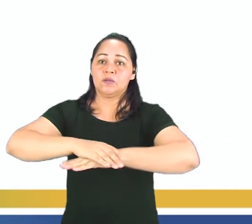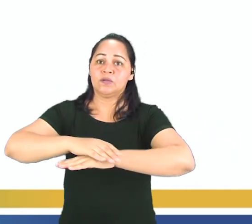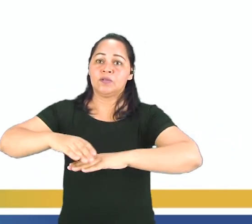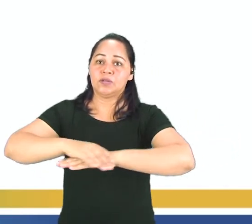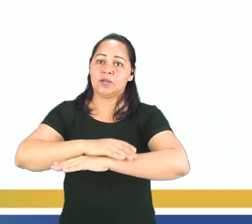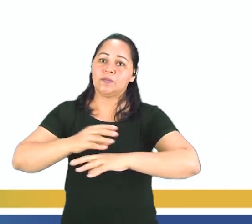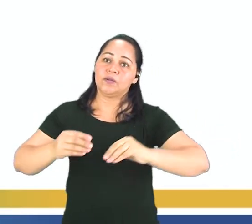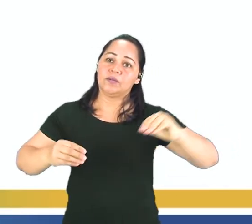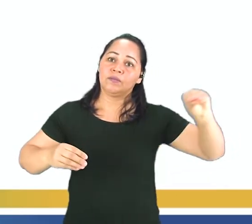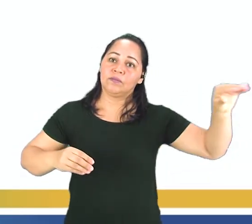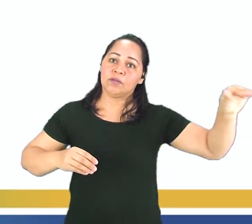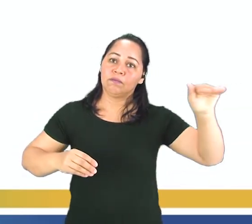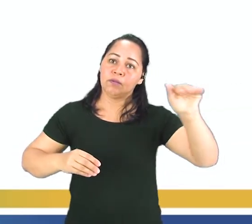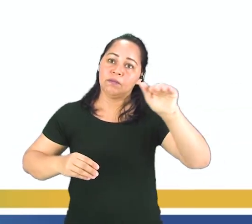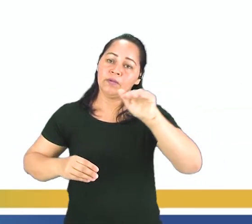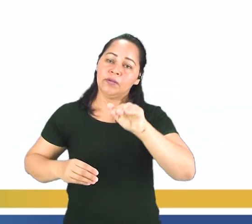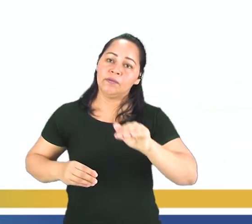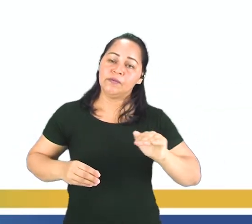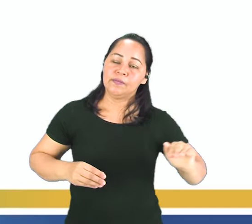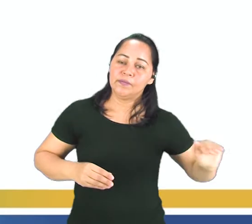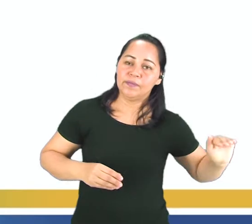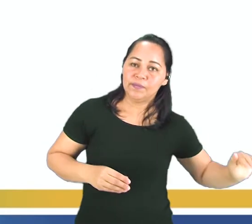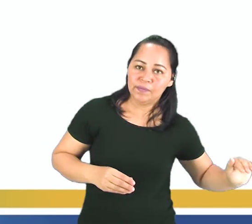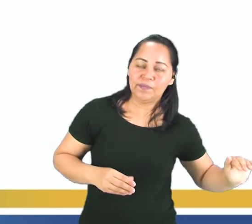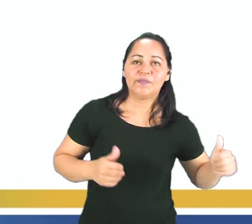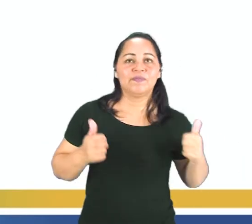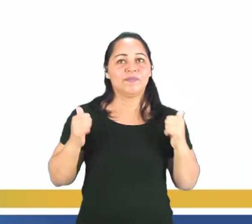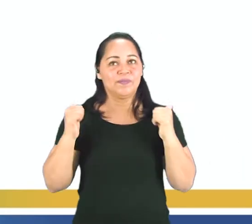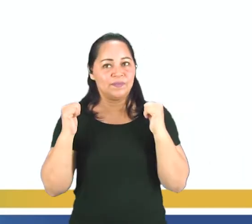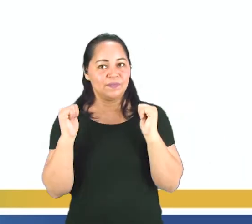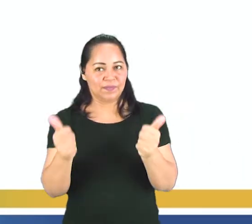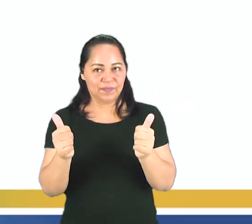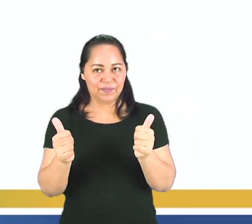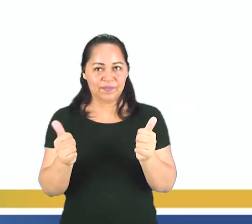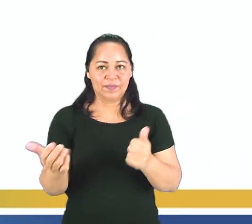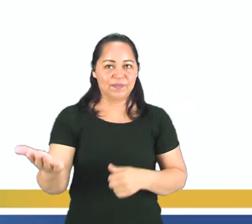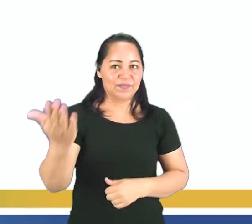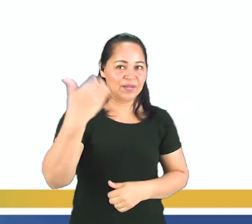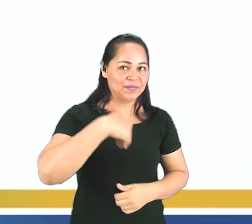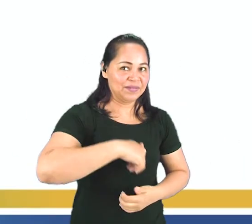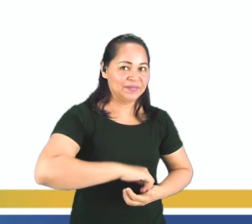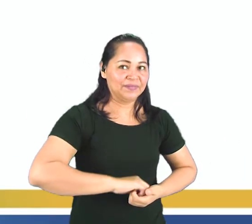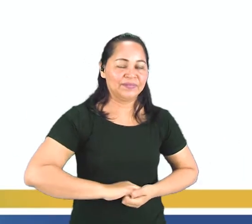eso el nombre. Vejam. No, no, Esqueçam disso. voy a esto hasta el final de la aula, hein. Vamos lá.